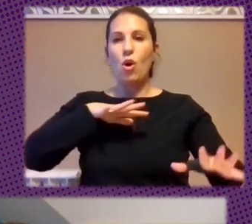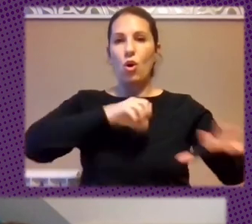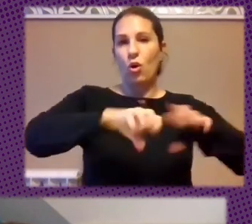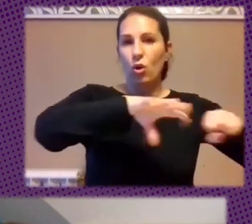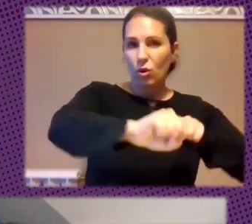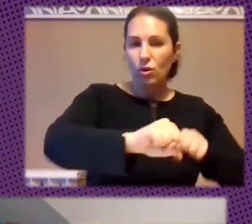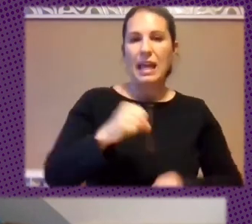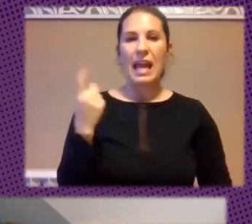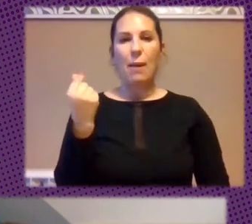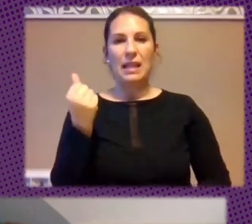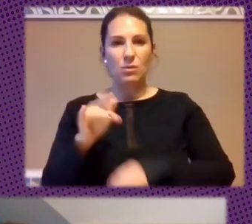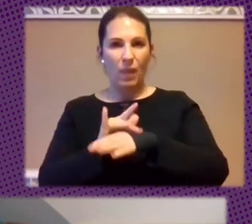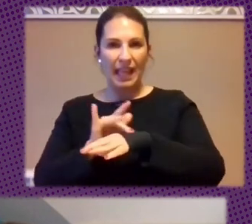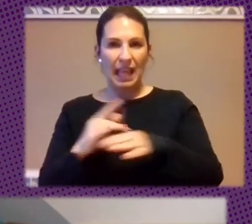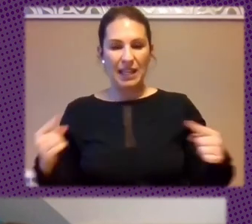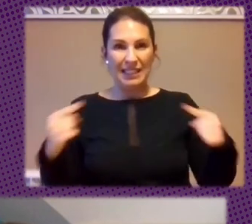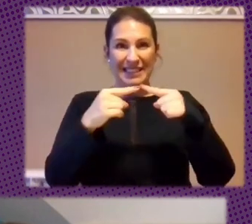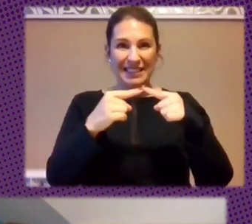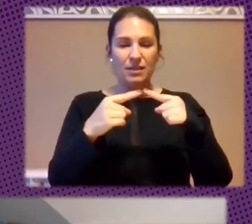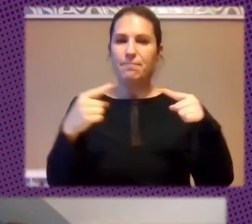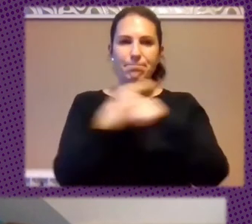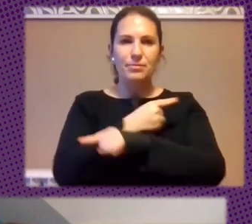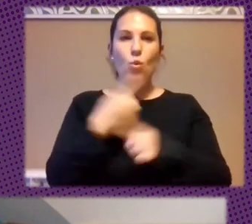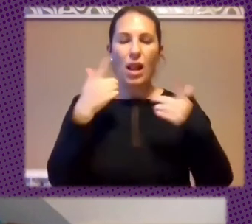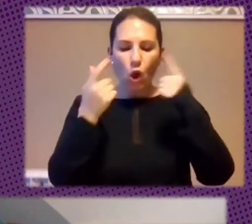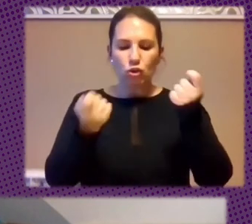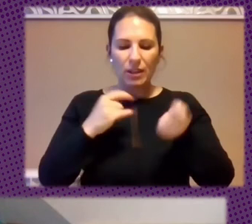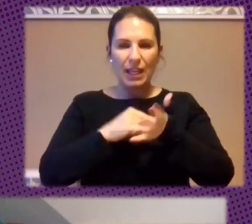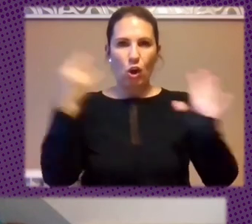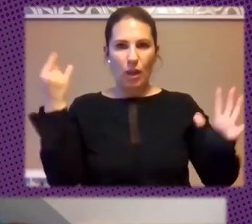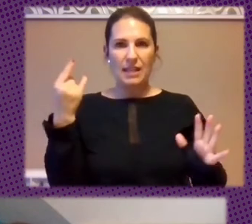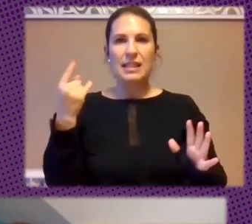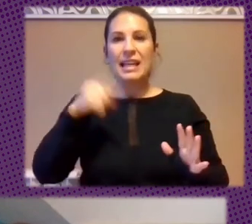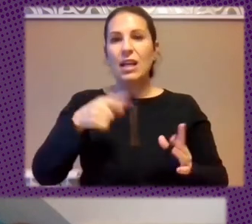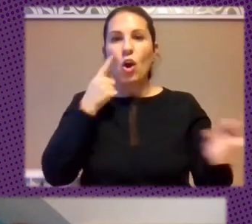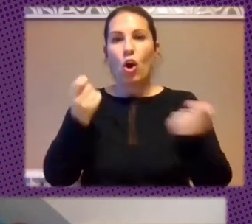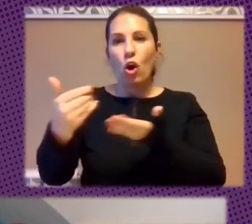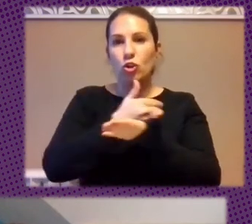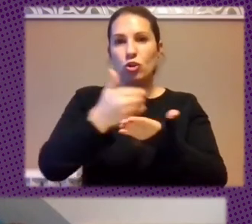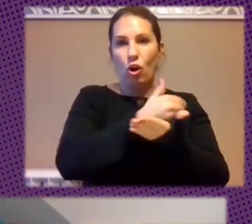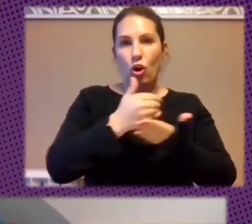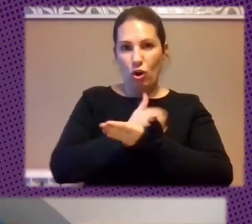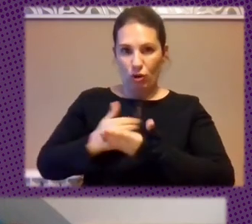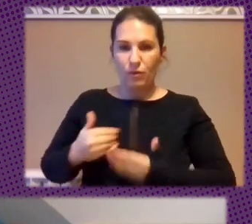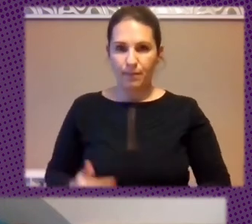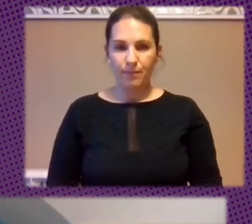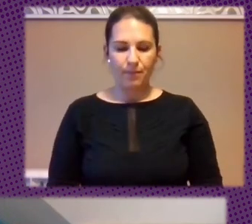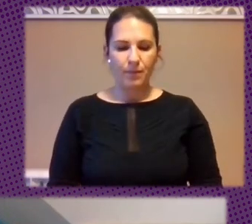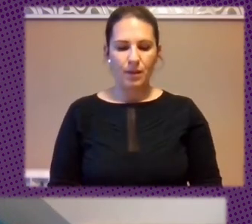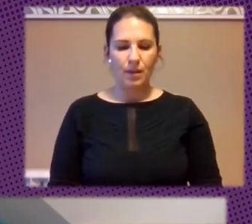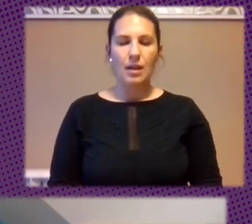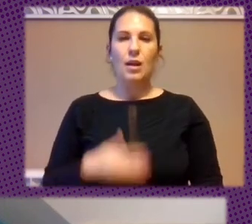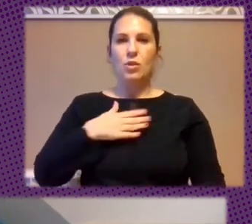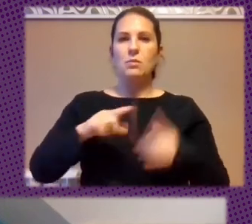Y El Capitalismo Digital Precisamente Es En El Control De Las Tecnologías Y En El Lucrativo Control De Las Transferencias Tecnológicas Mi Pregunta Es